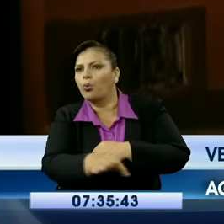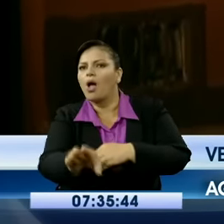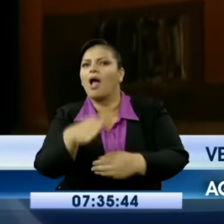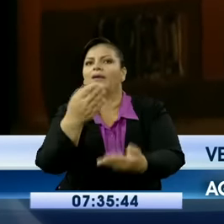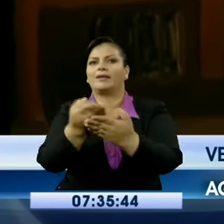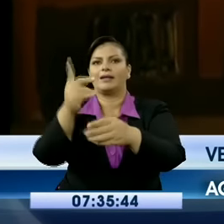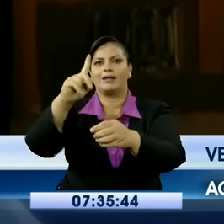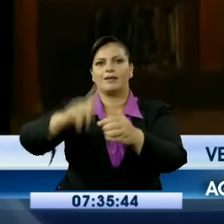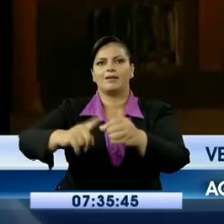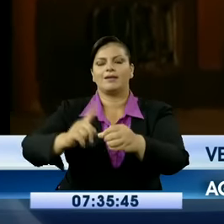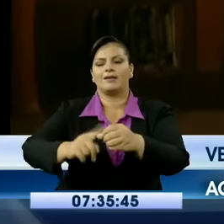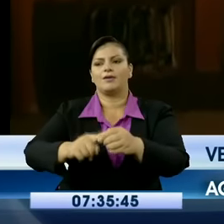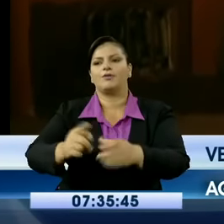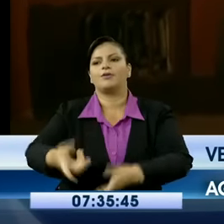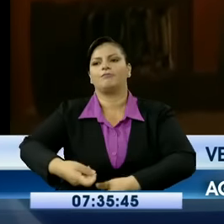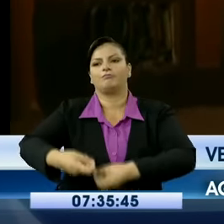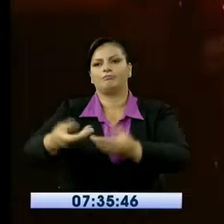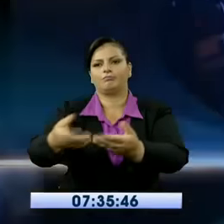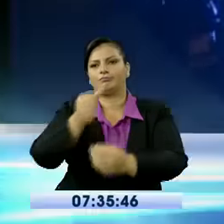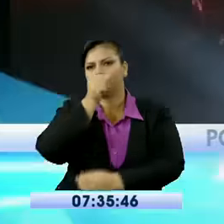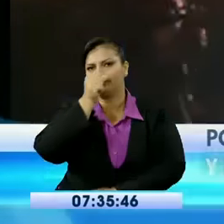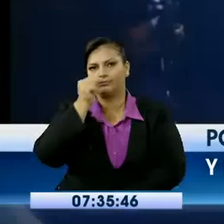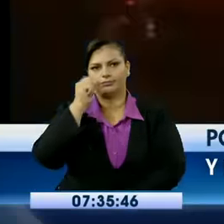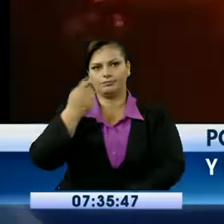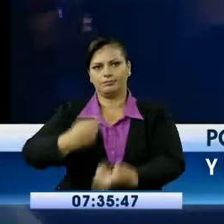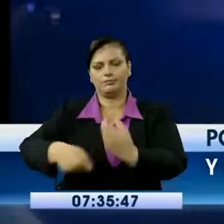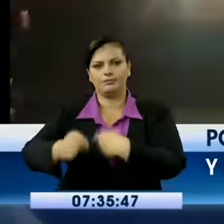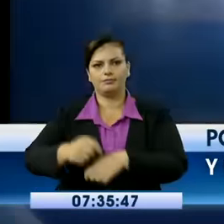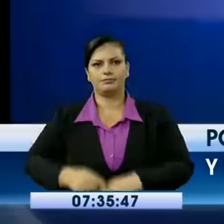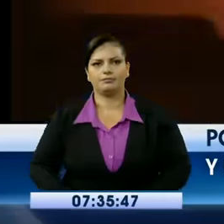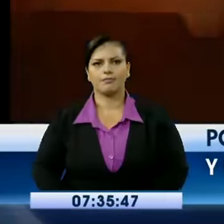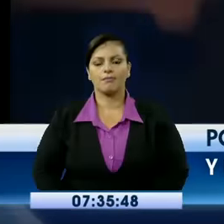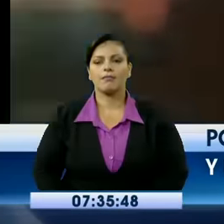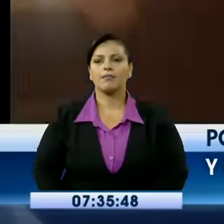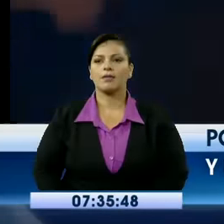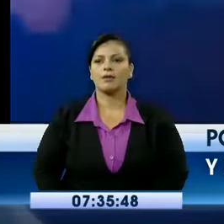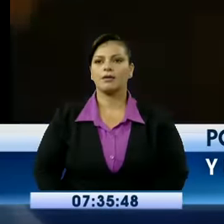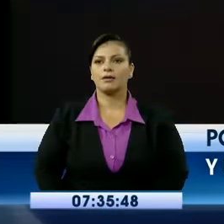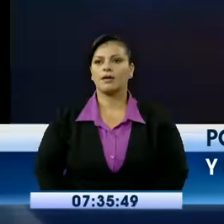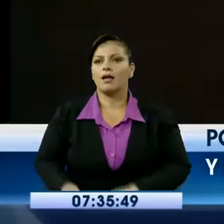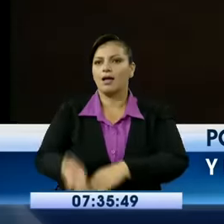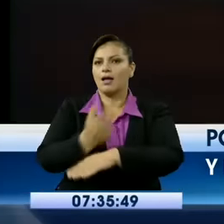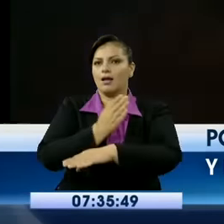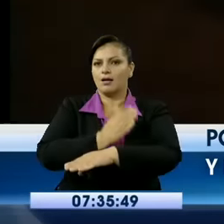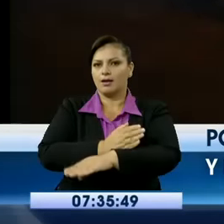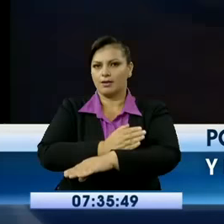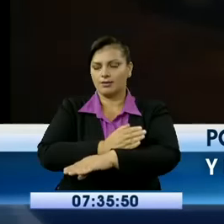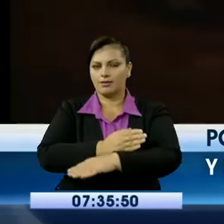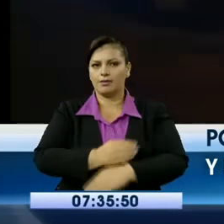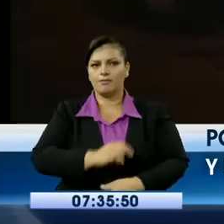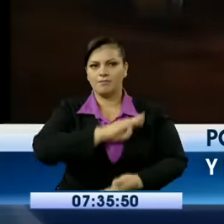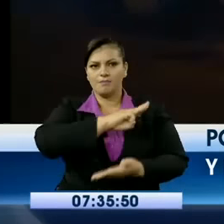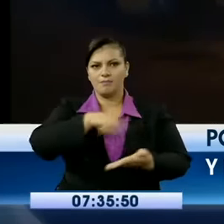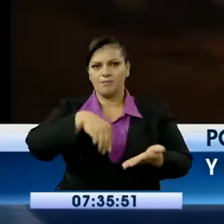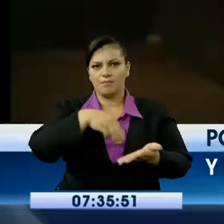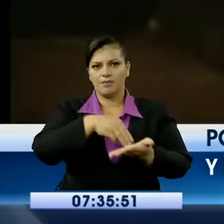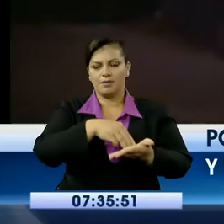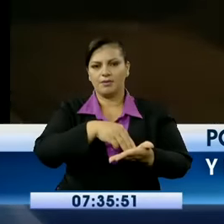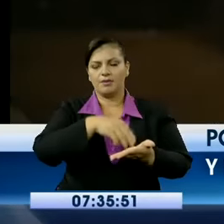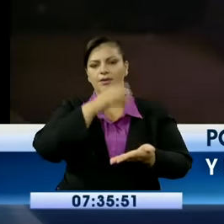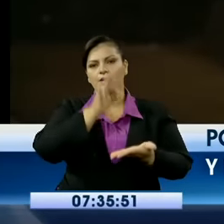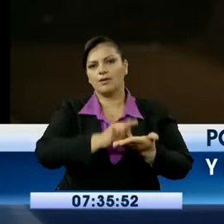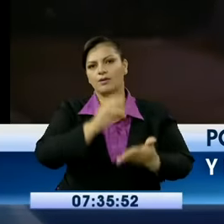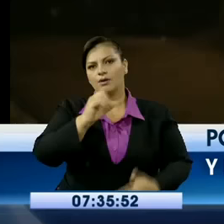trazada por los tres detenidos aparentemente salieron en horas de la tarde desde el cantón El Carmen. Llegaron a Santo Domingo donde se abastecieron de la